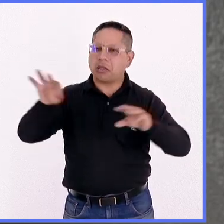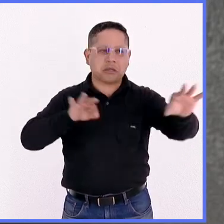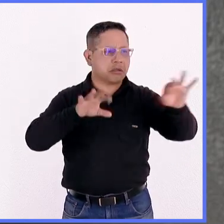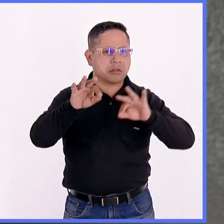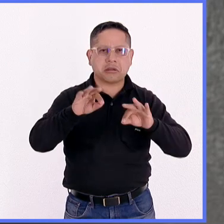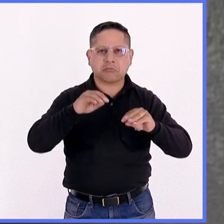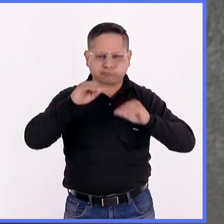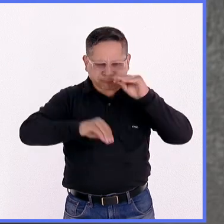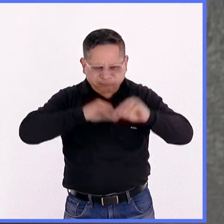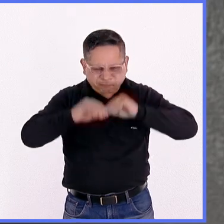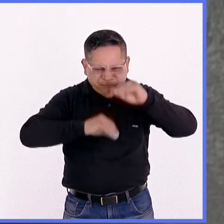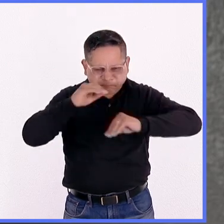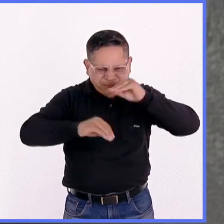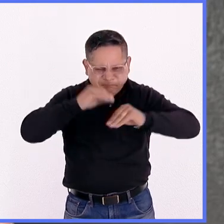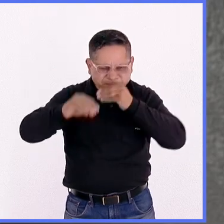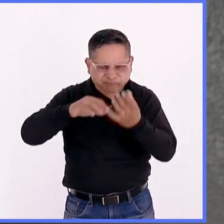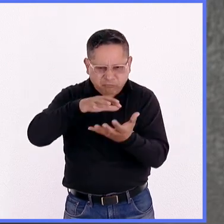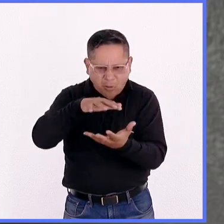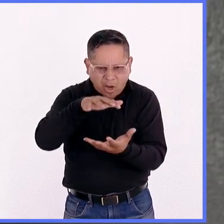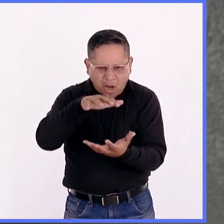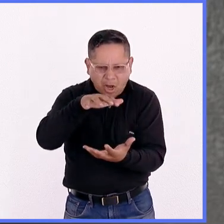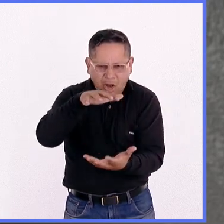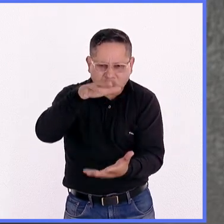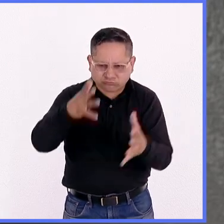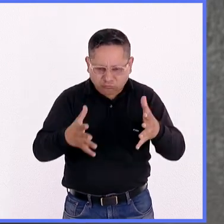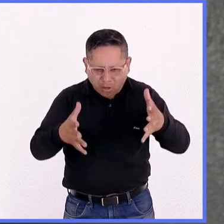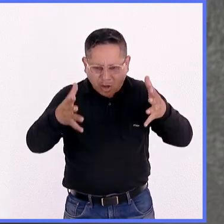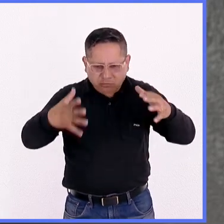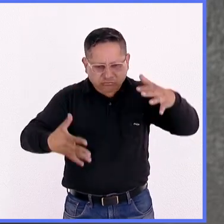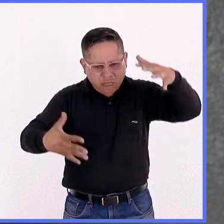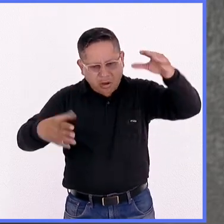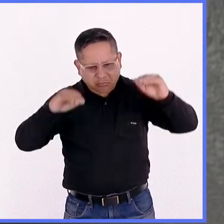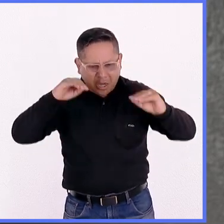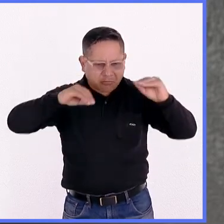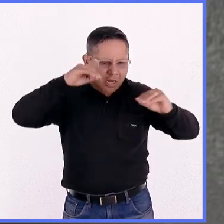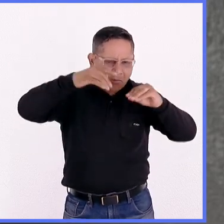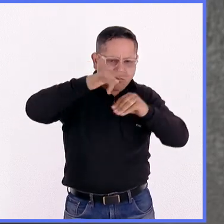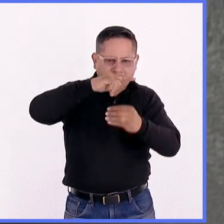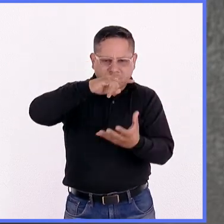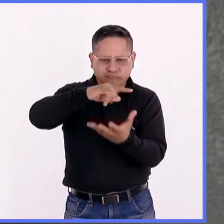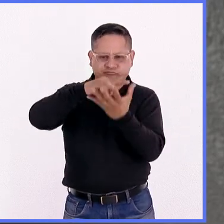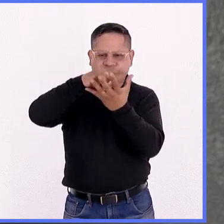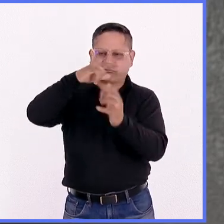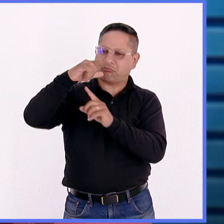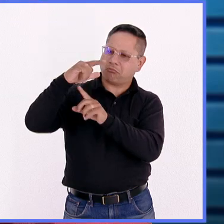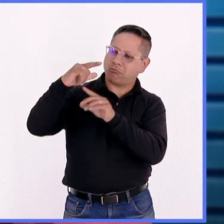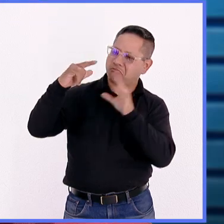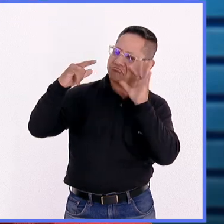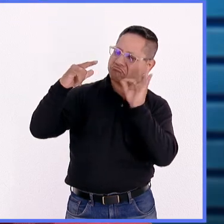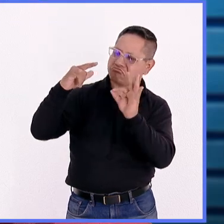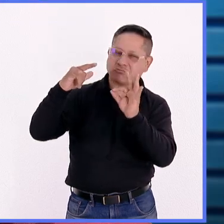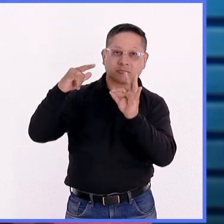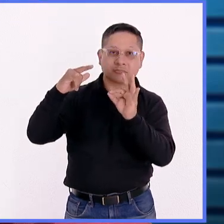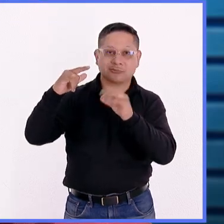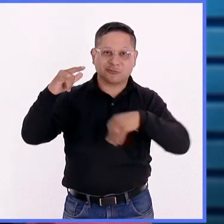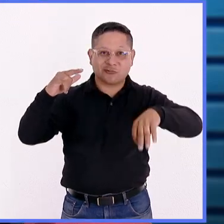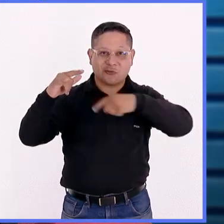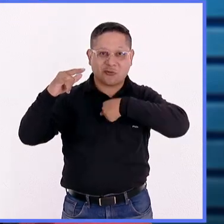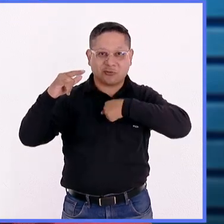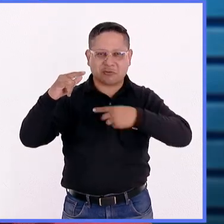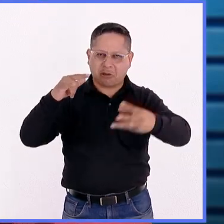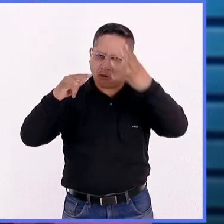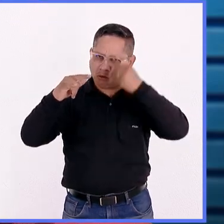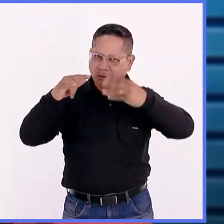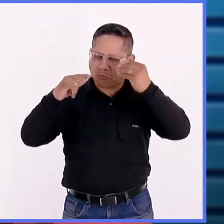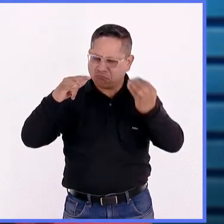Y ahí es donde los chicos, y bueno, nosotros también, por ende, aprendemos mucha tecnología espacial. Cuéntanos desde